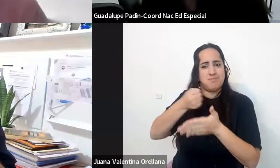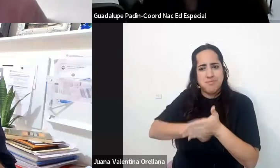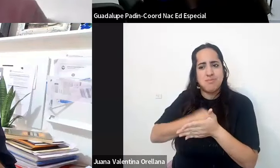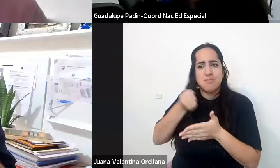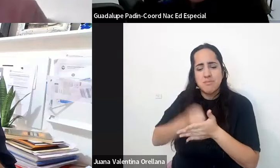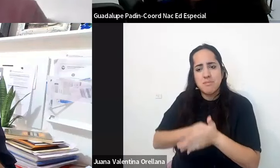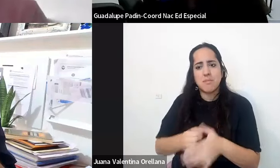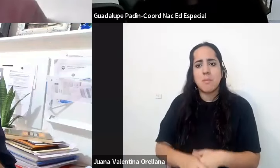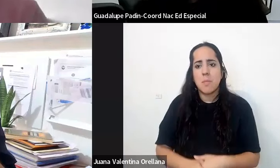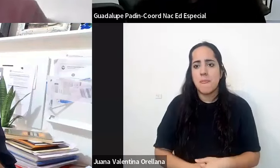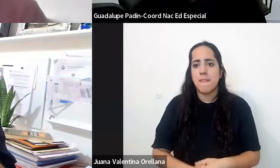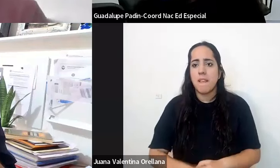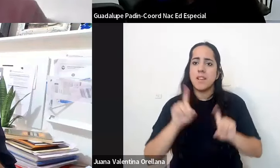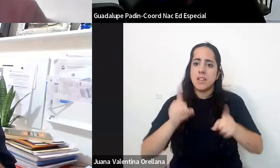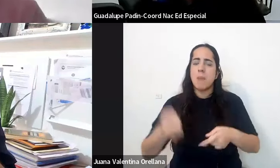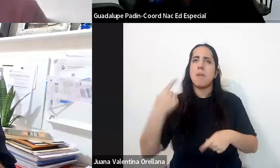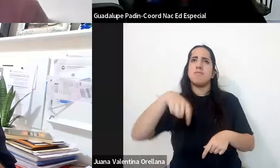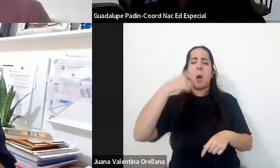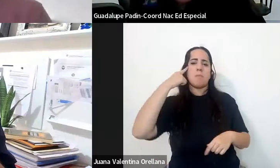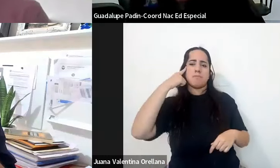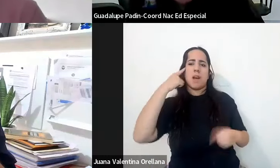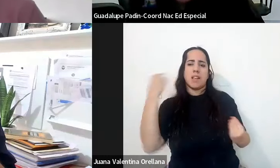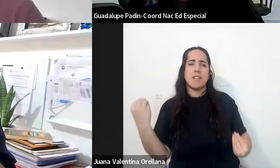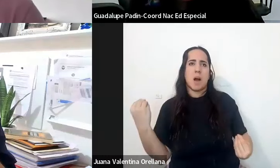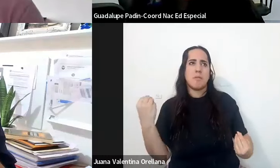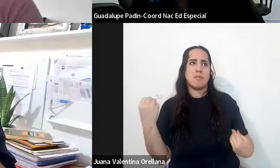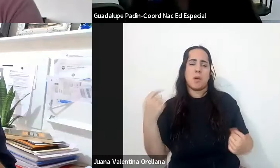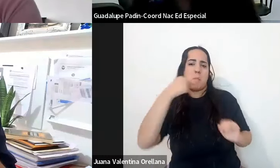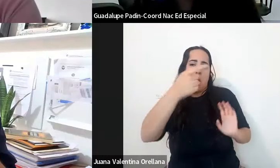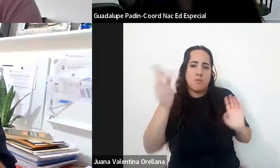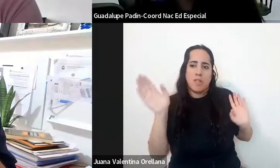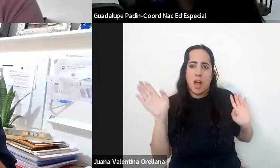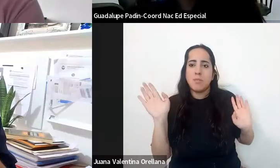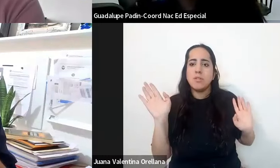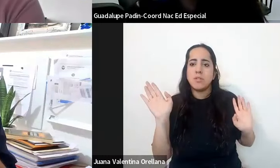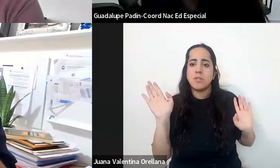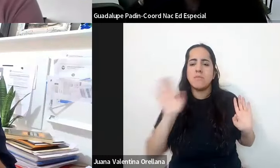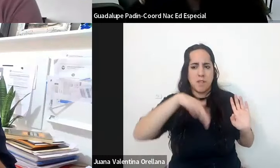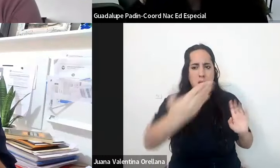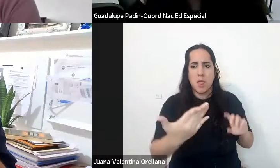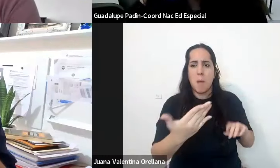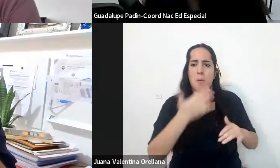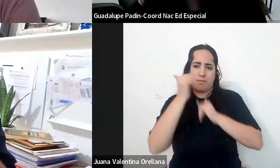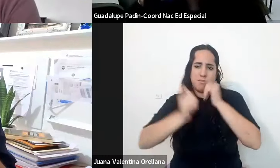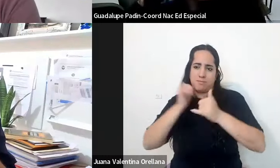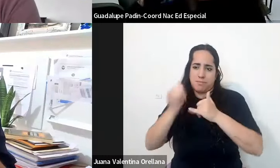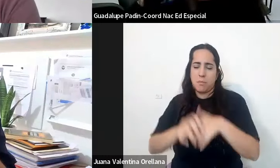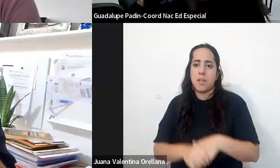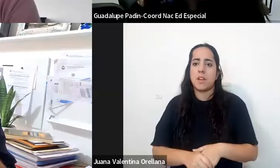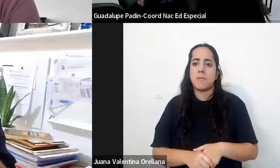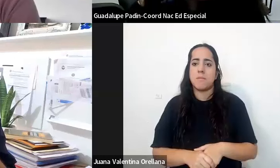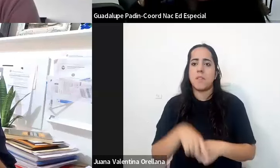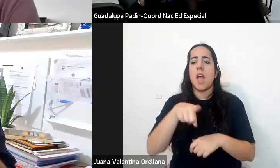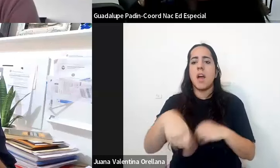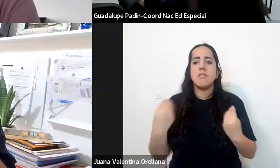y también nos preguntamos si esto será parte de la segunda consigna qué acontece